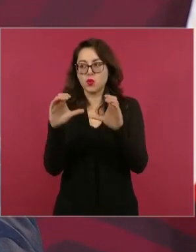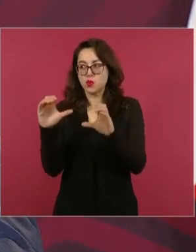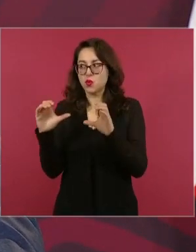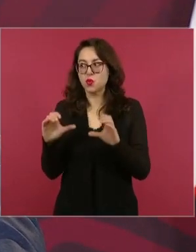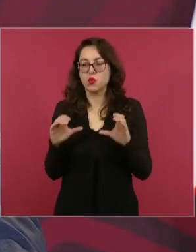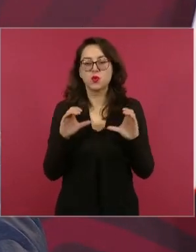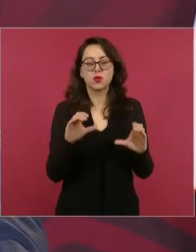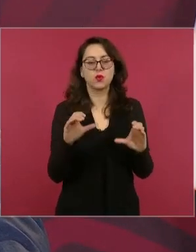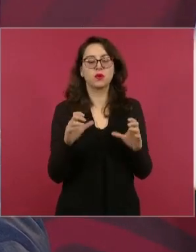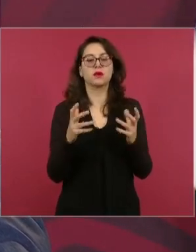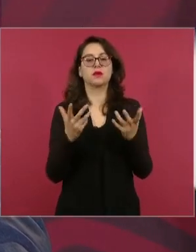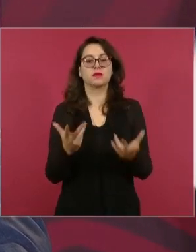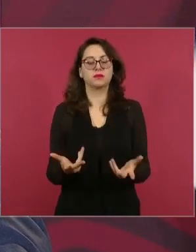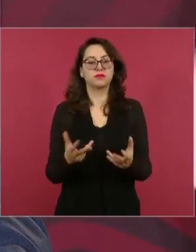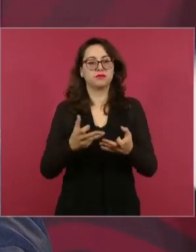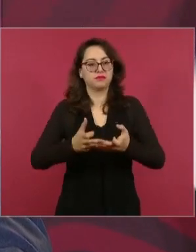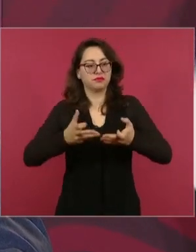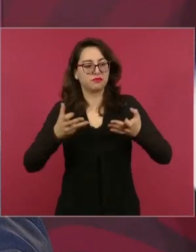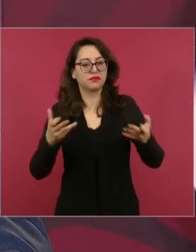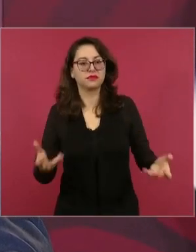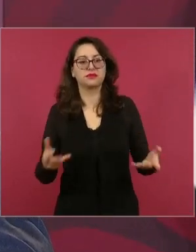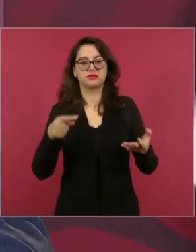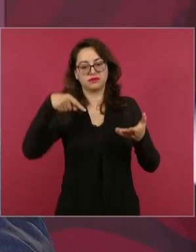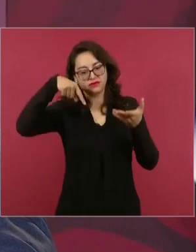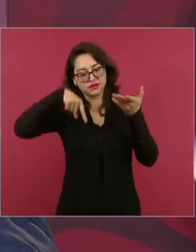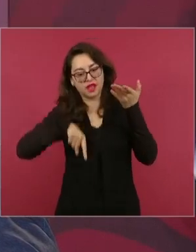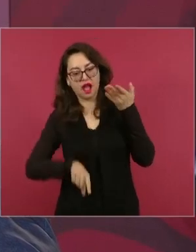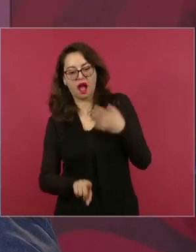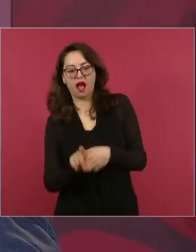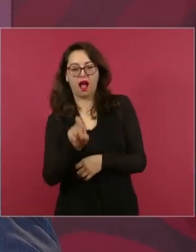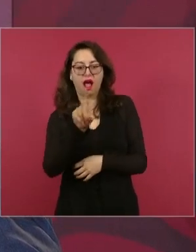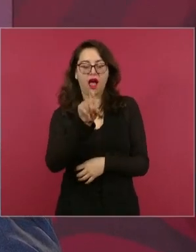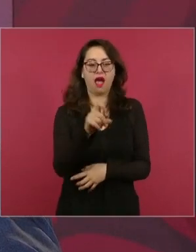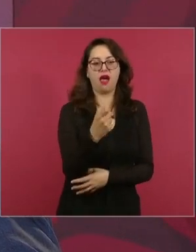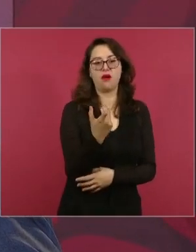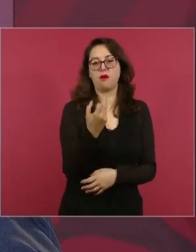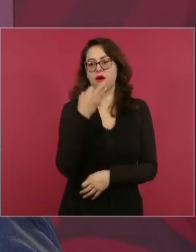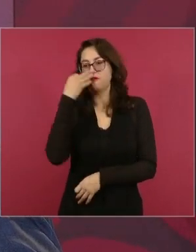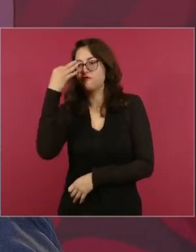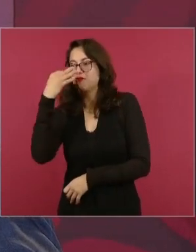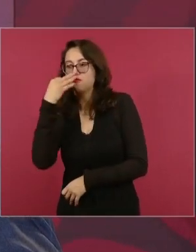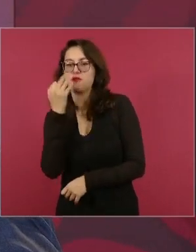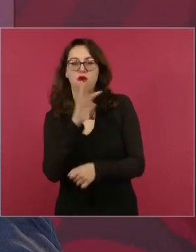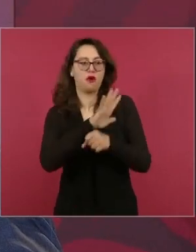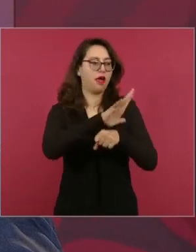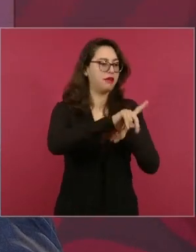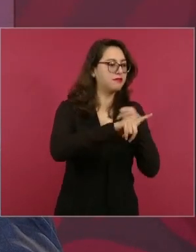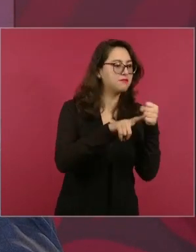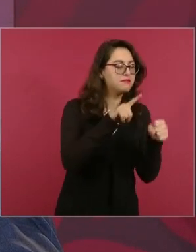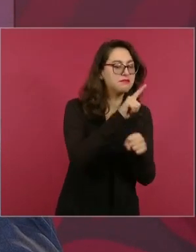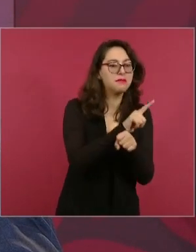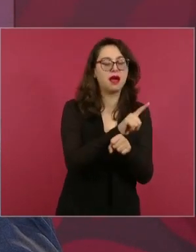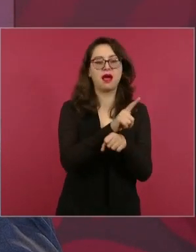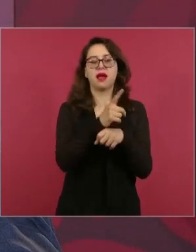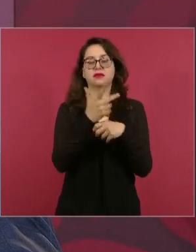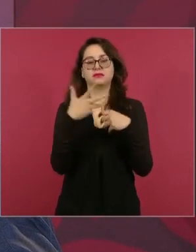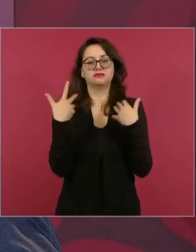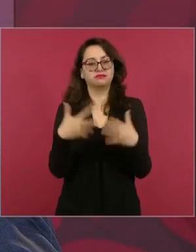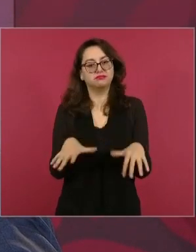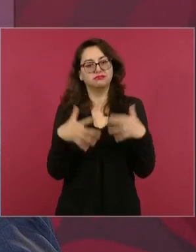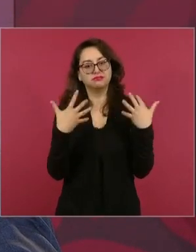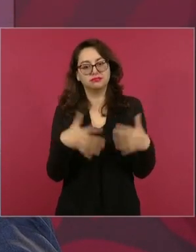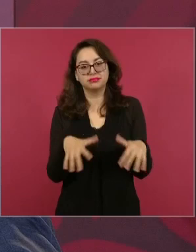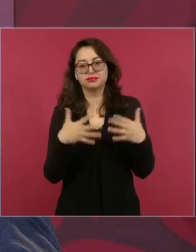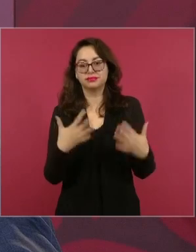los humedales, manglares, la flora, la fauna de nuestro